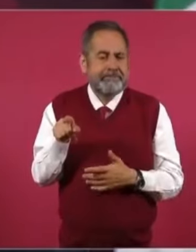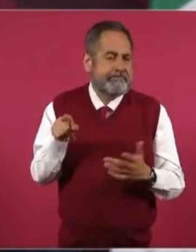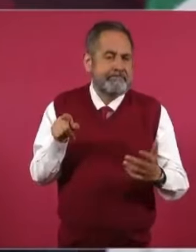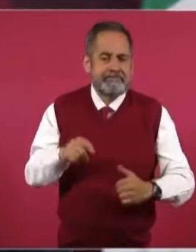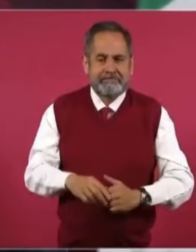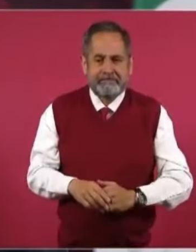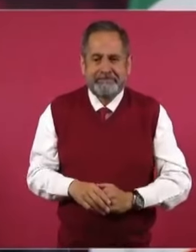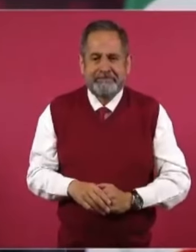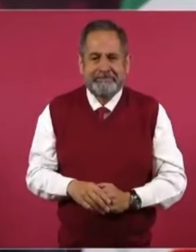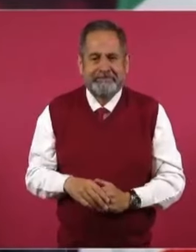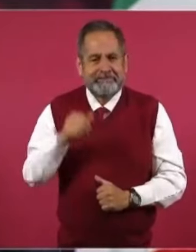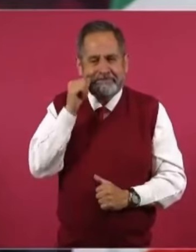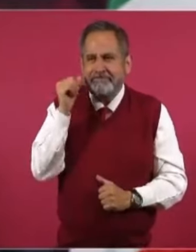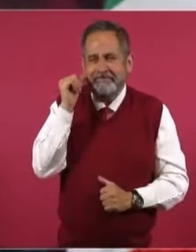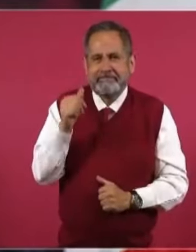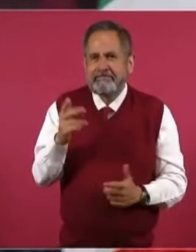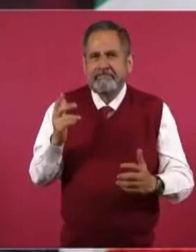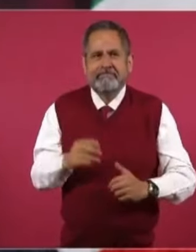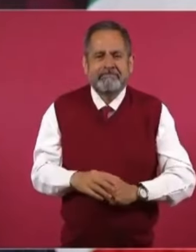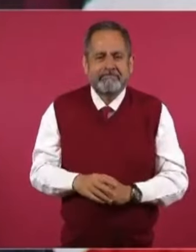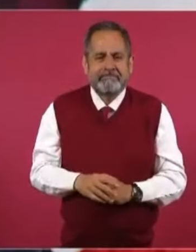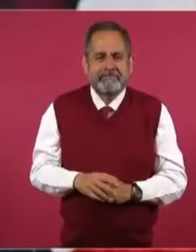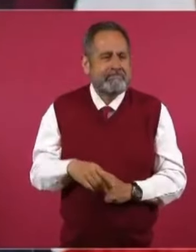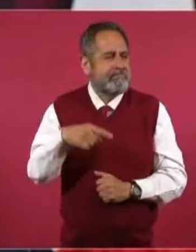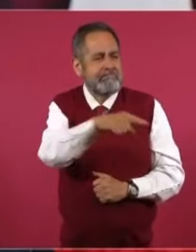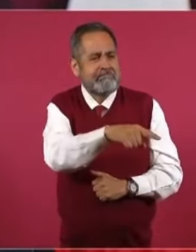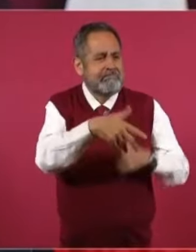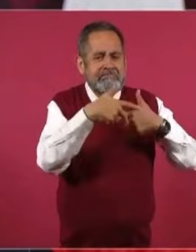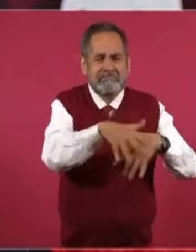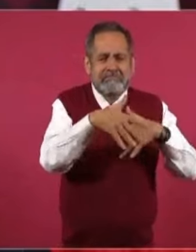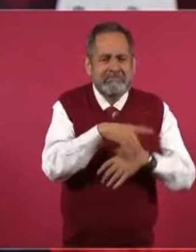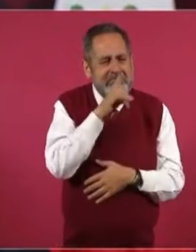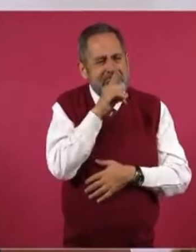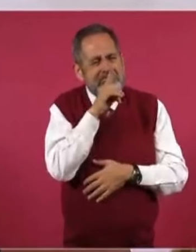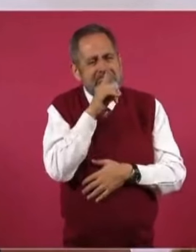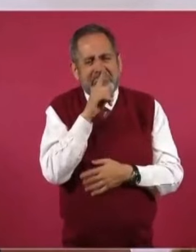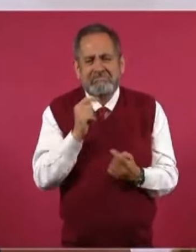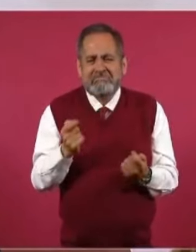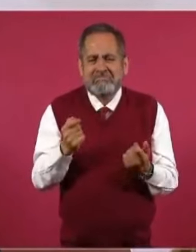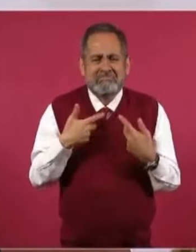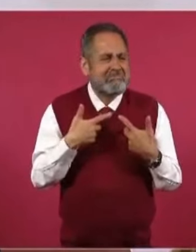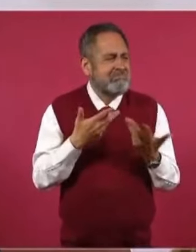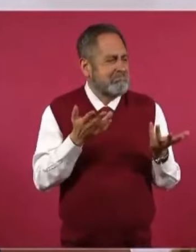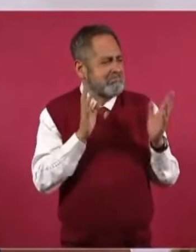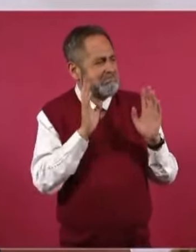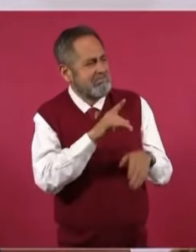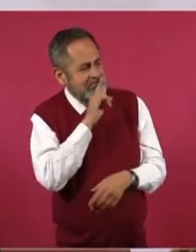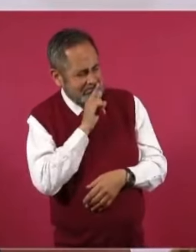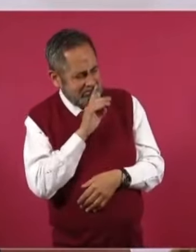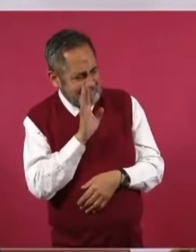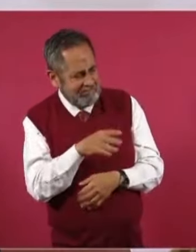ya muy venguada la manifestación de los